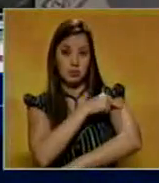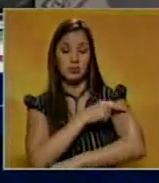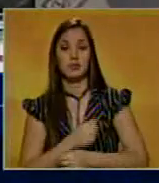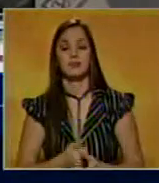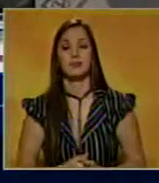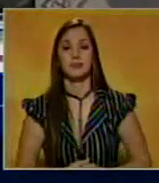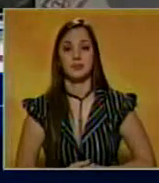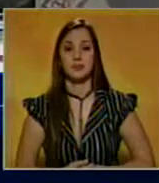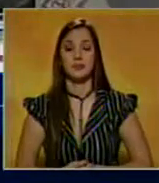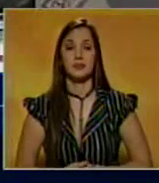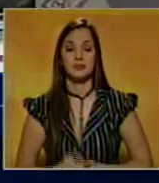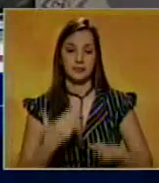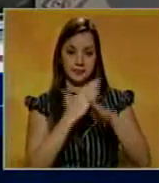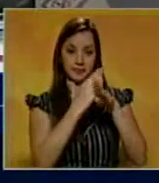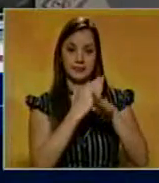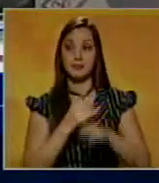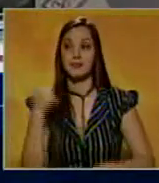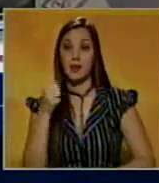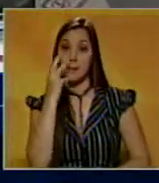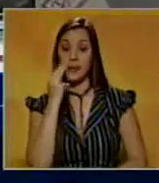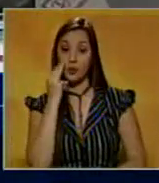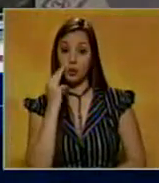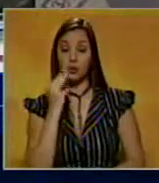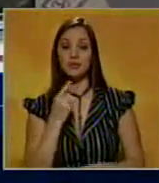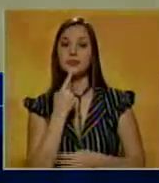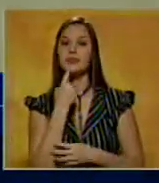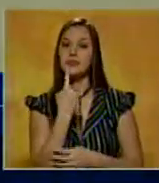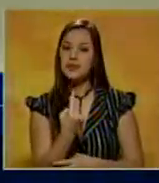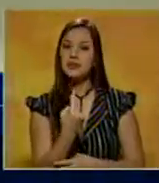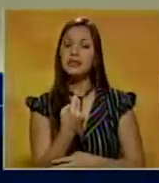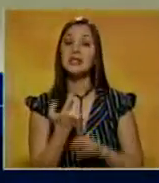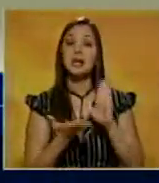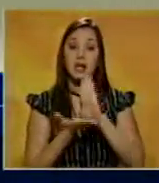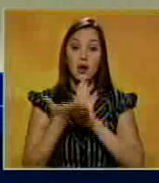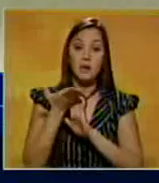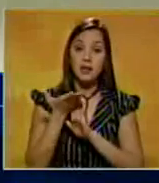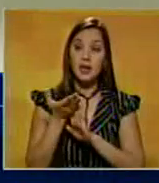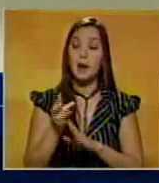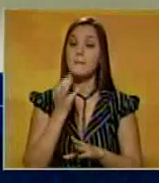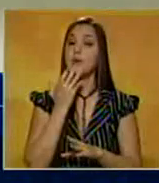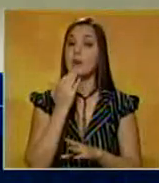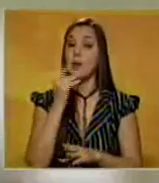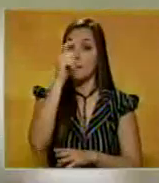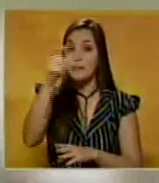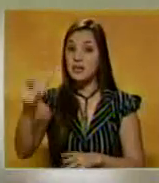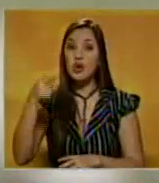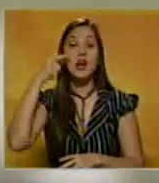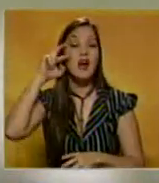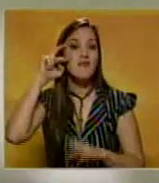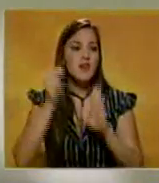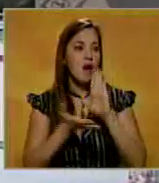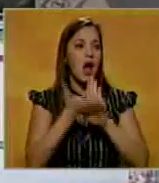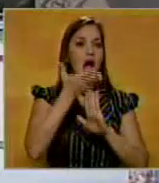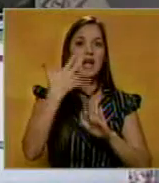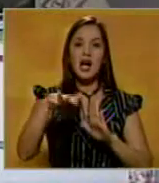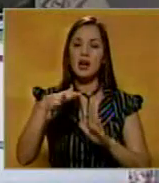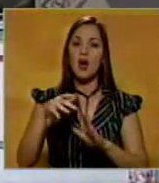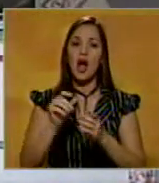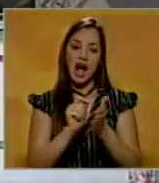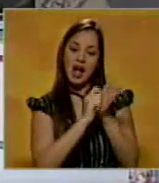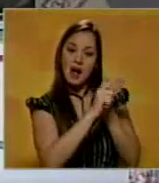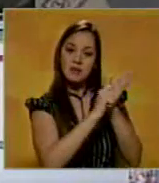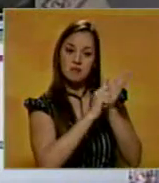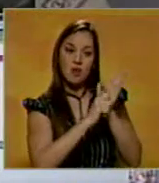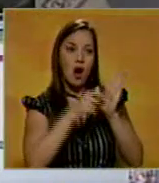El primer mandatario nacional manifestó que aumentarán las sanciones para los especuladores y para quienes remarquen precios.